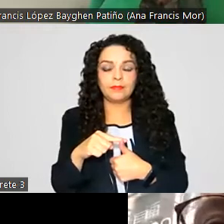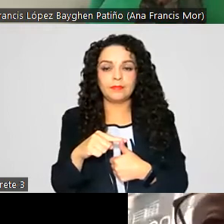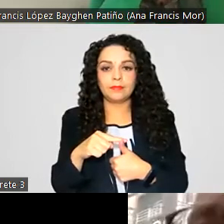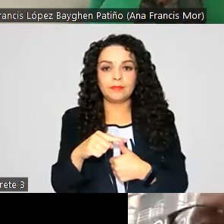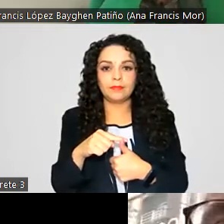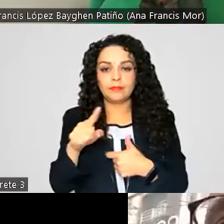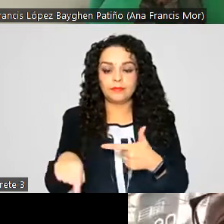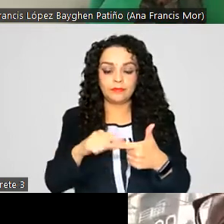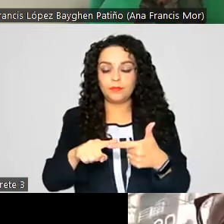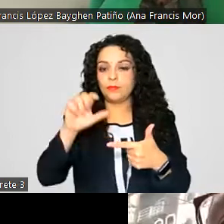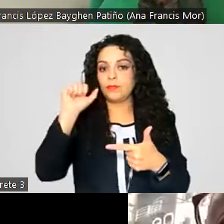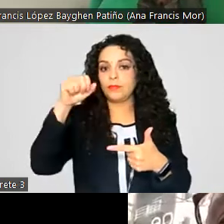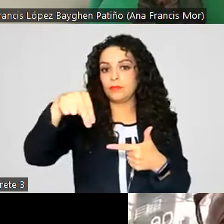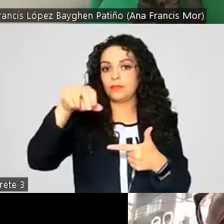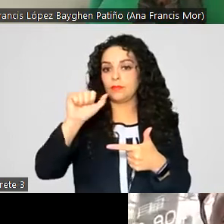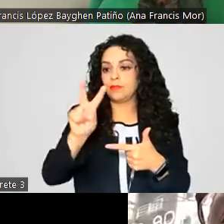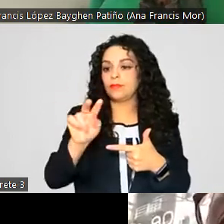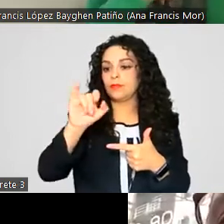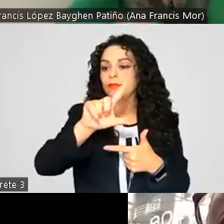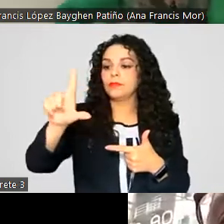Diputada Ana Yagrantia.